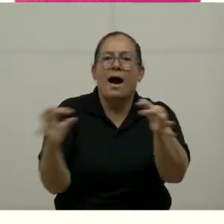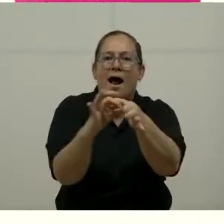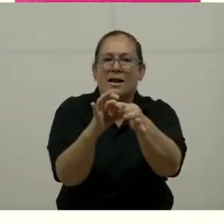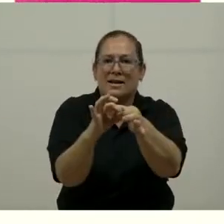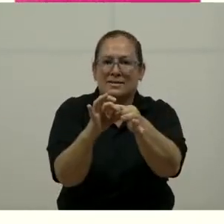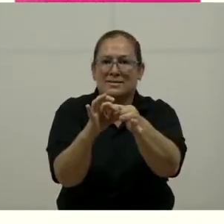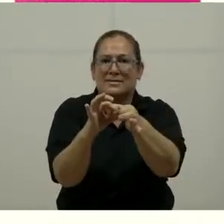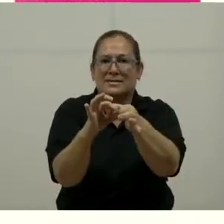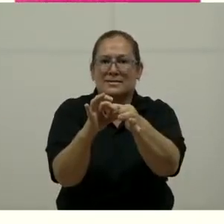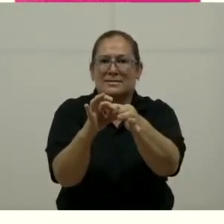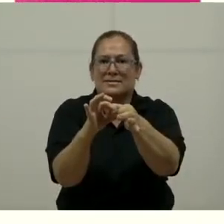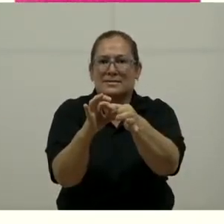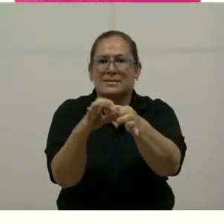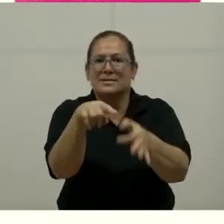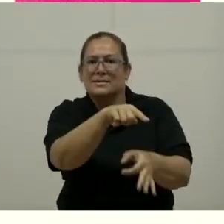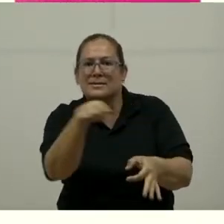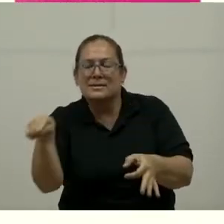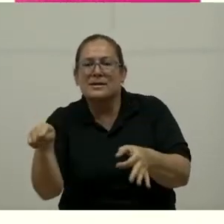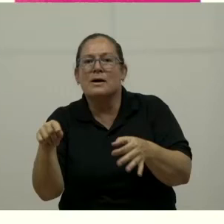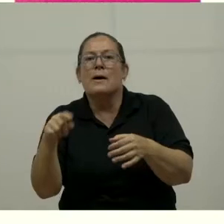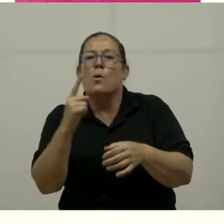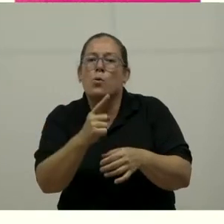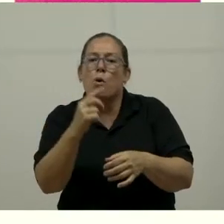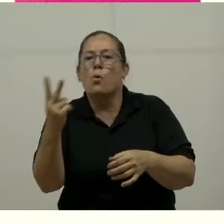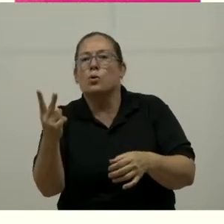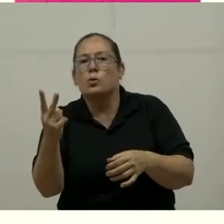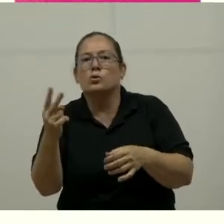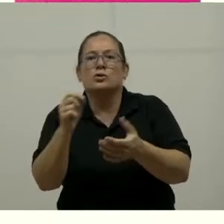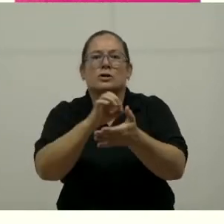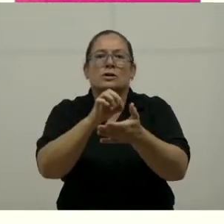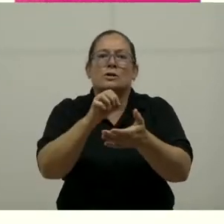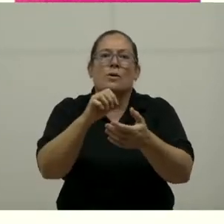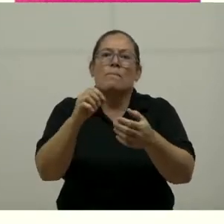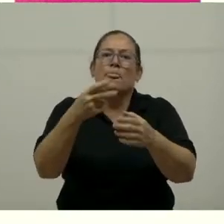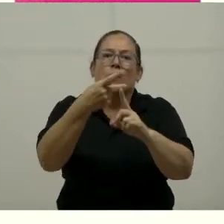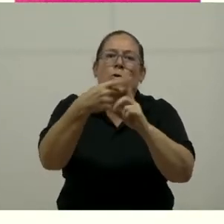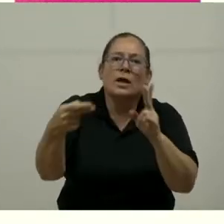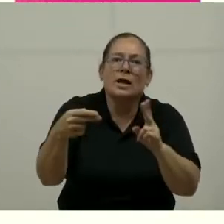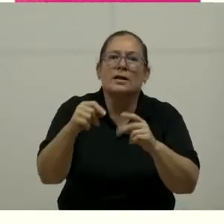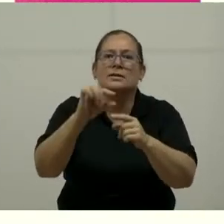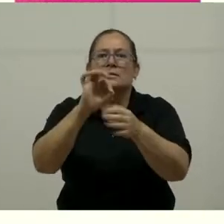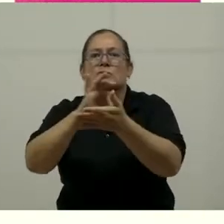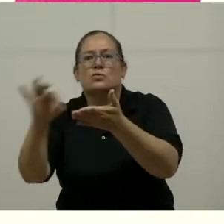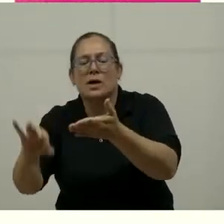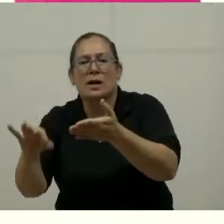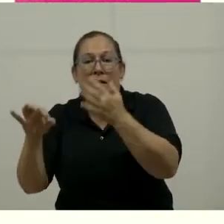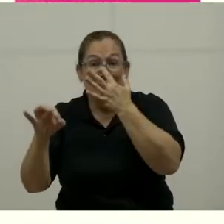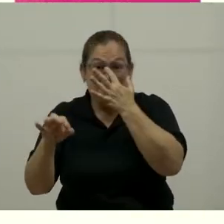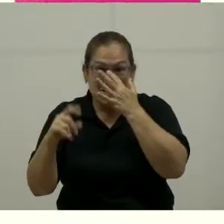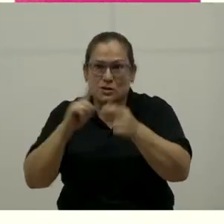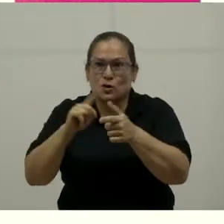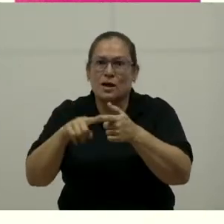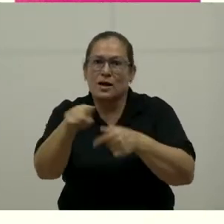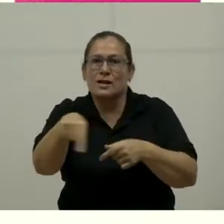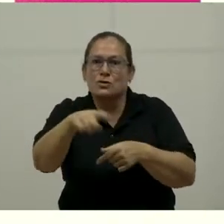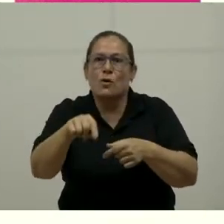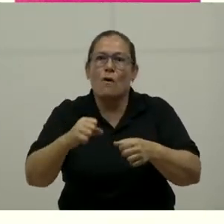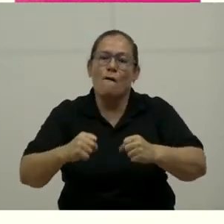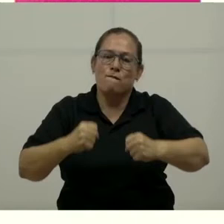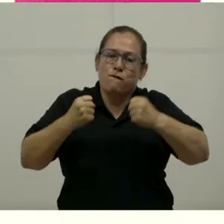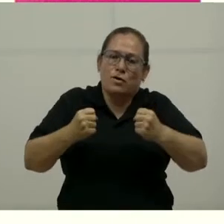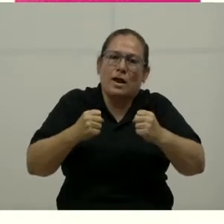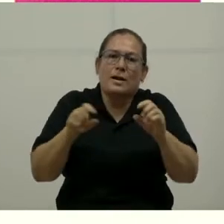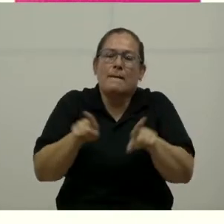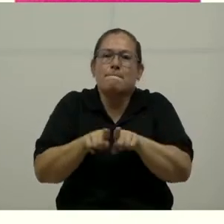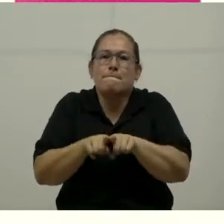-privadas para contar con algo muy novedoso, que son los hoteles escuela, que queremos implementarlos en Costa Rica. Y esto viene a fortalecer además el trabajo que